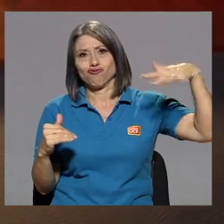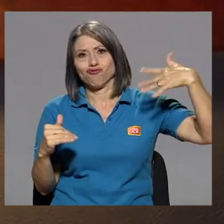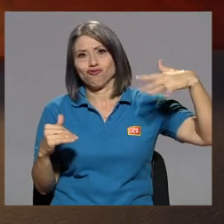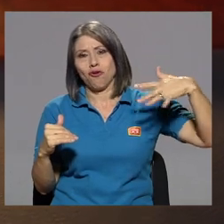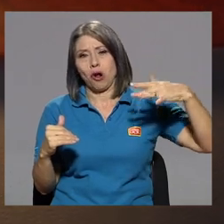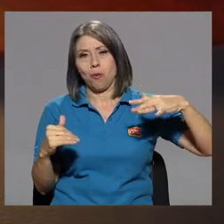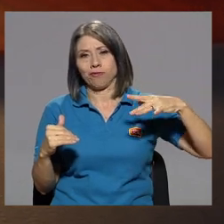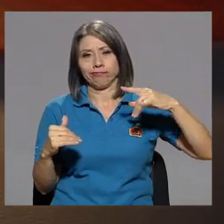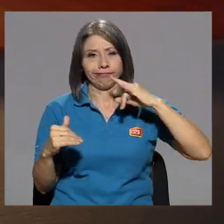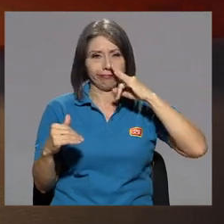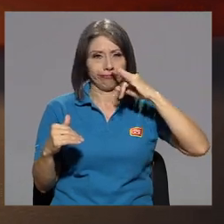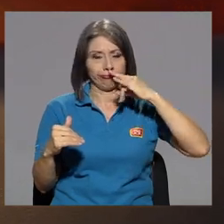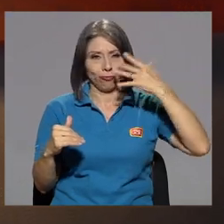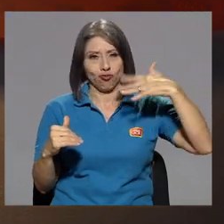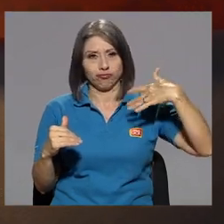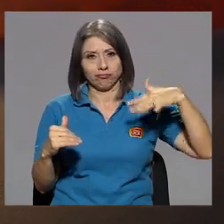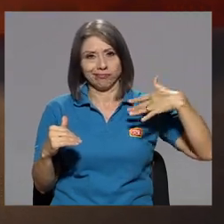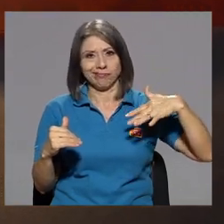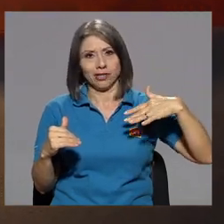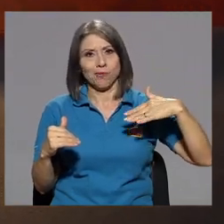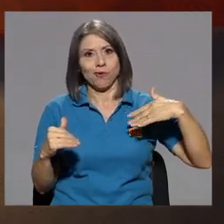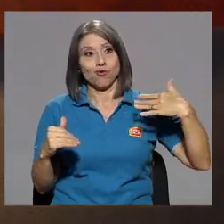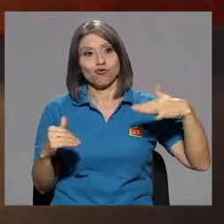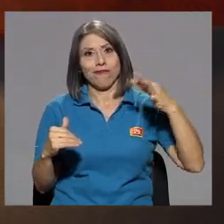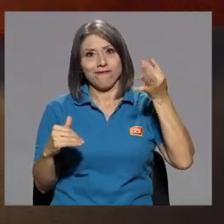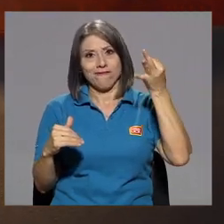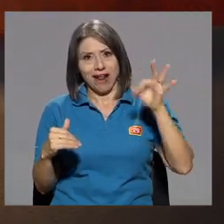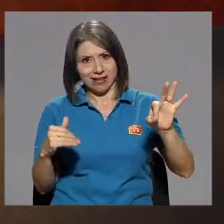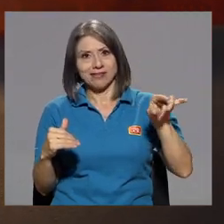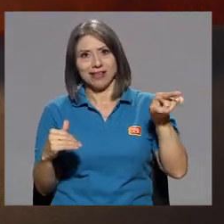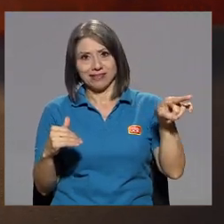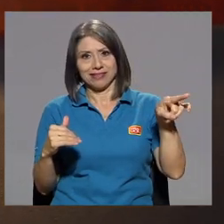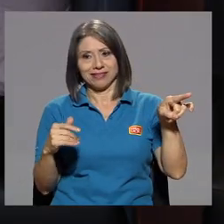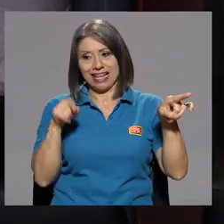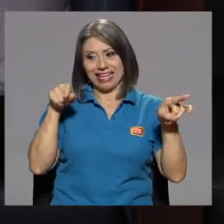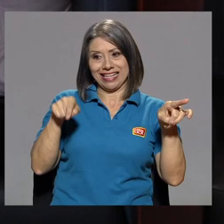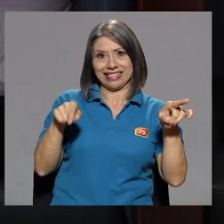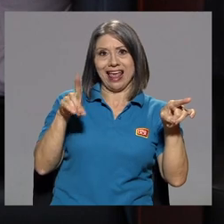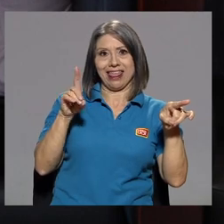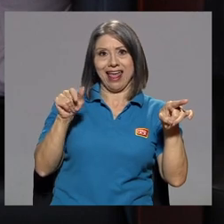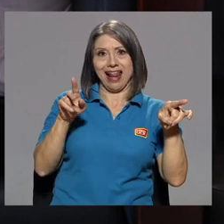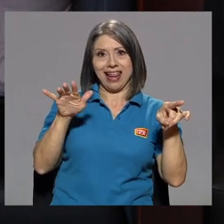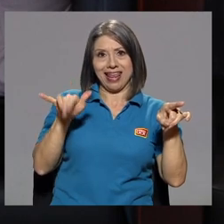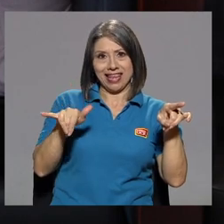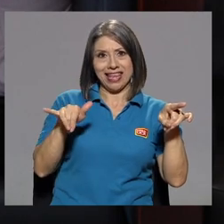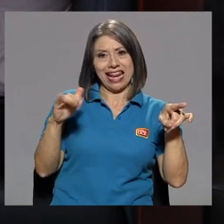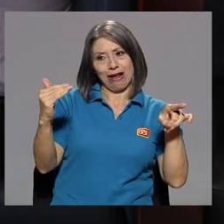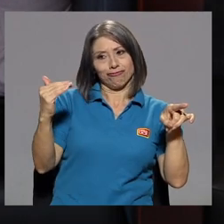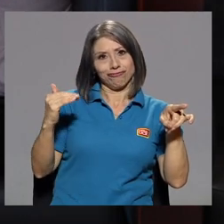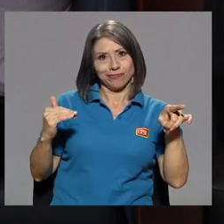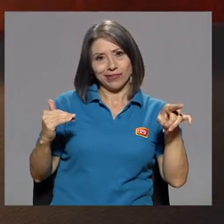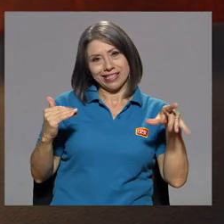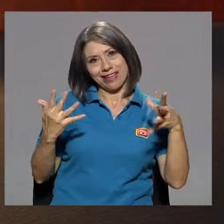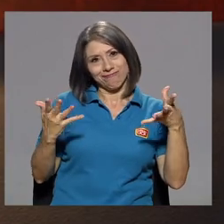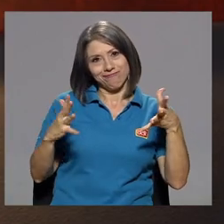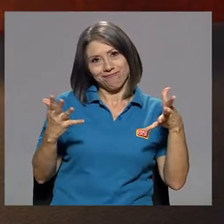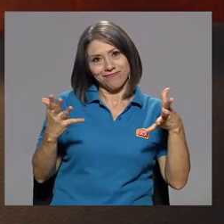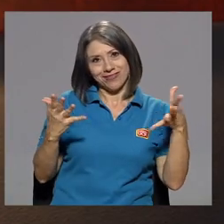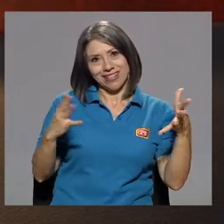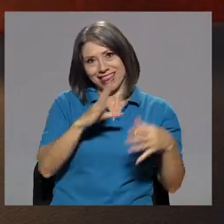francés. Y eso era, Dalai era